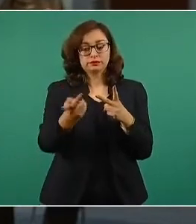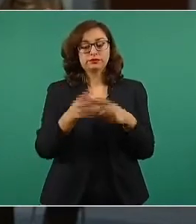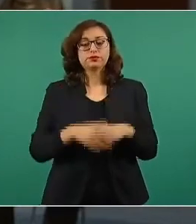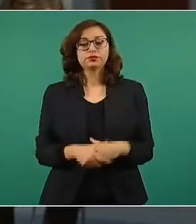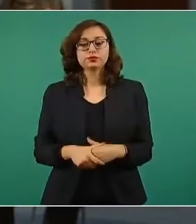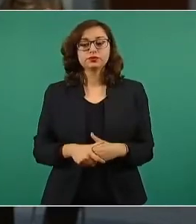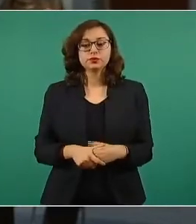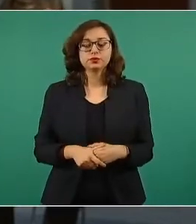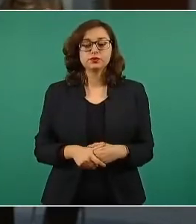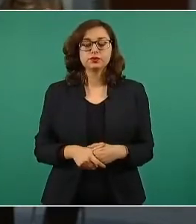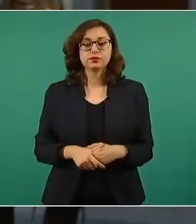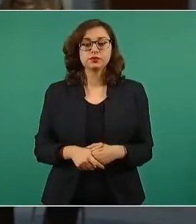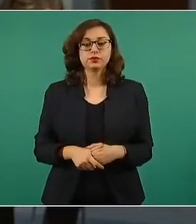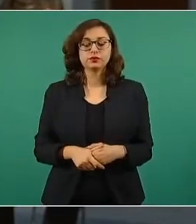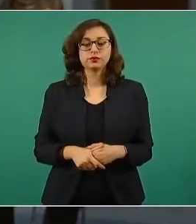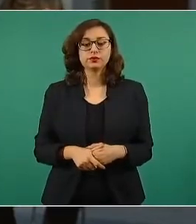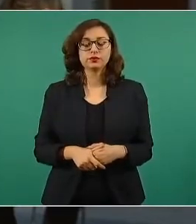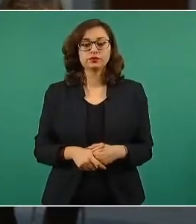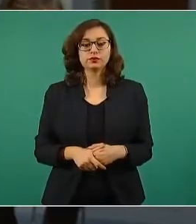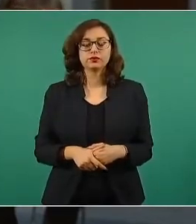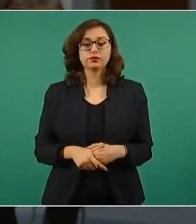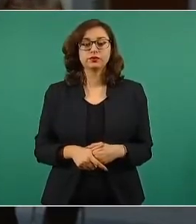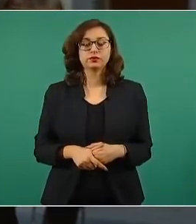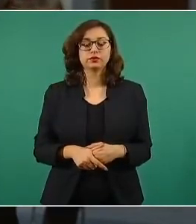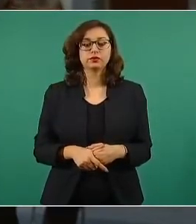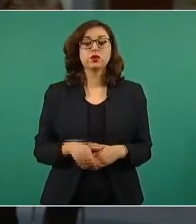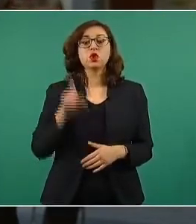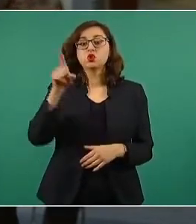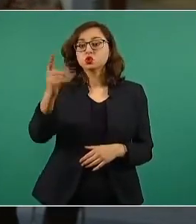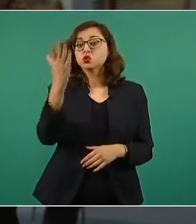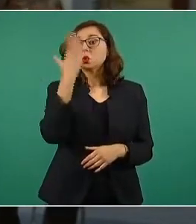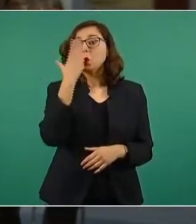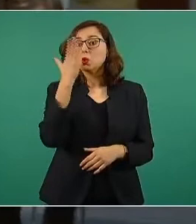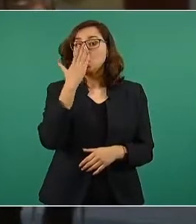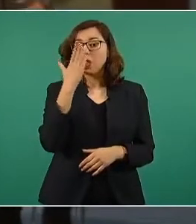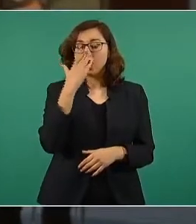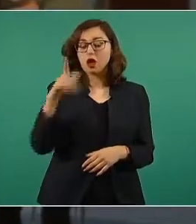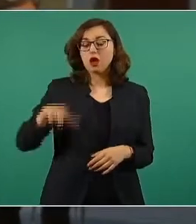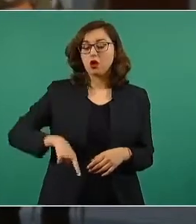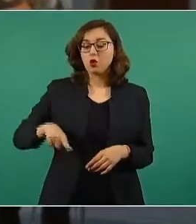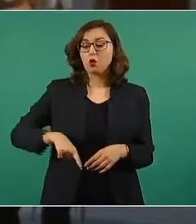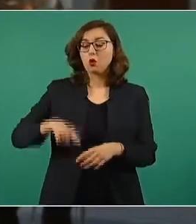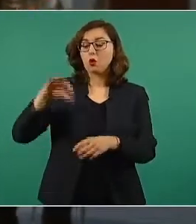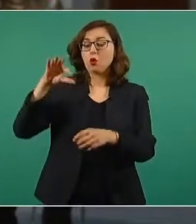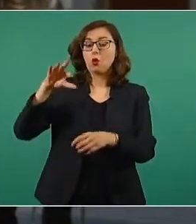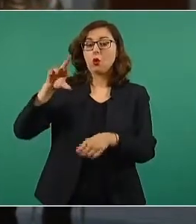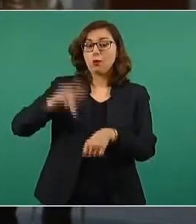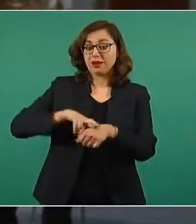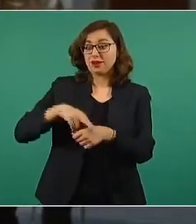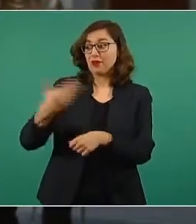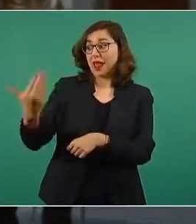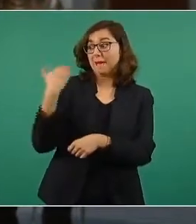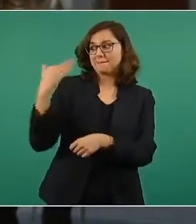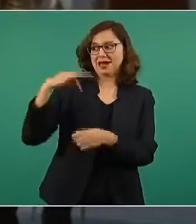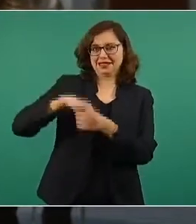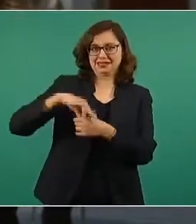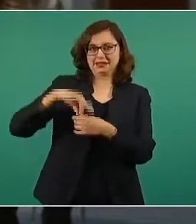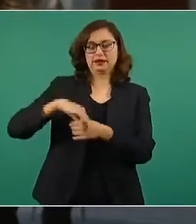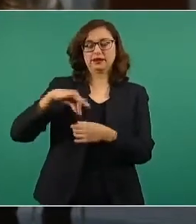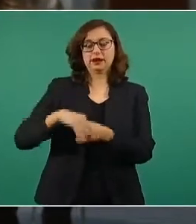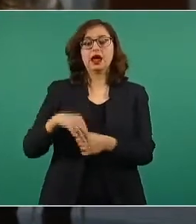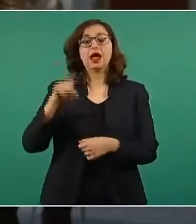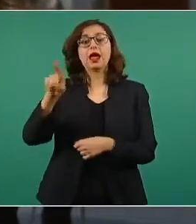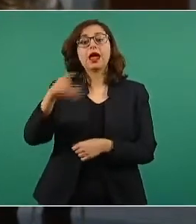el gobernador electo de Sonora está por hacer una empresa